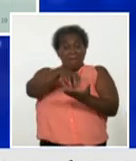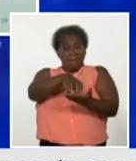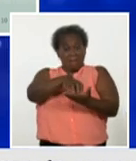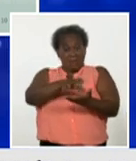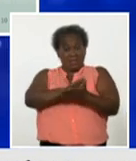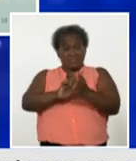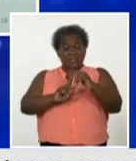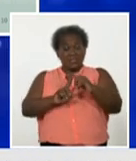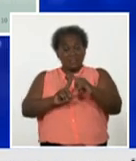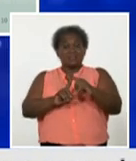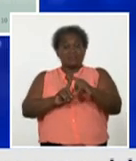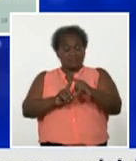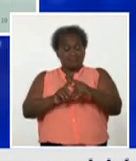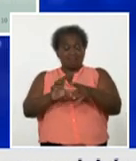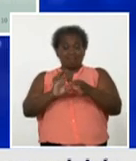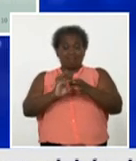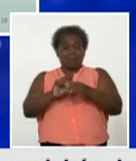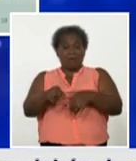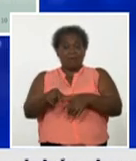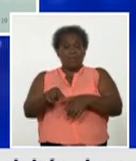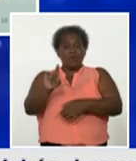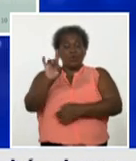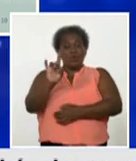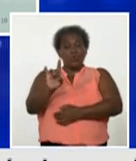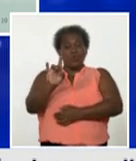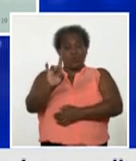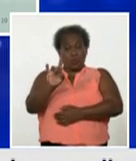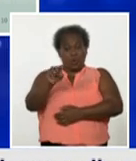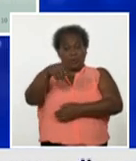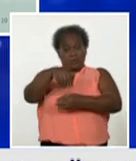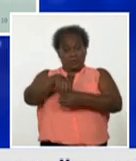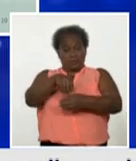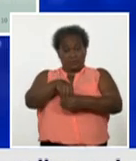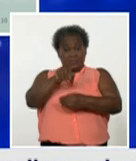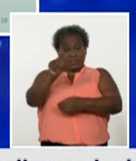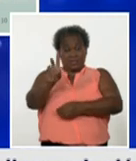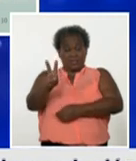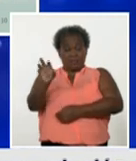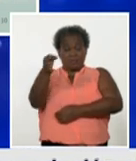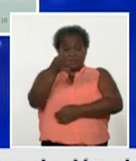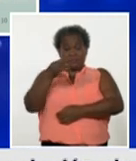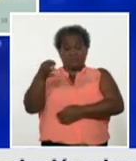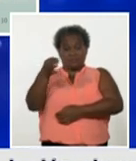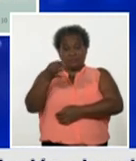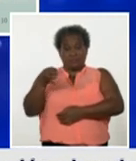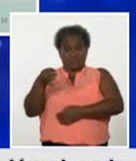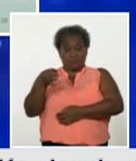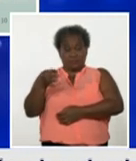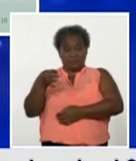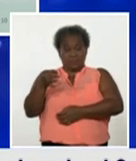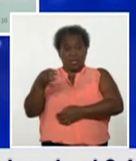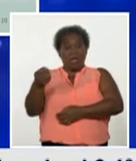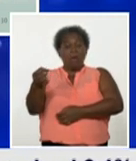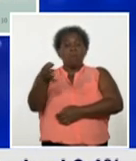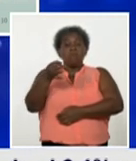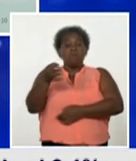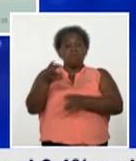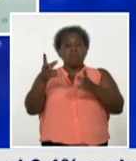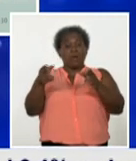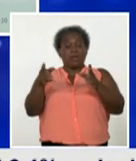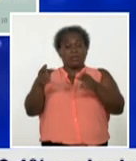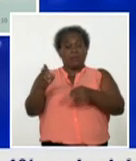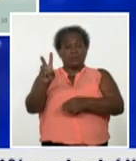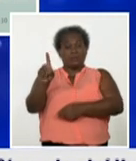además dispersos en nueve de sus trece municipios el municipio de cárdenas con veintiuno